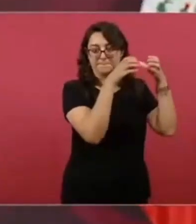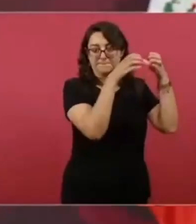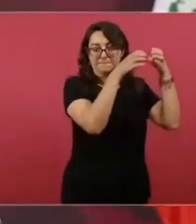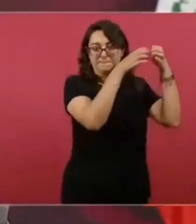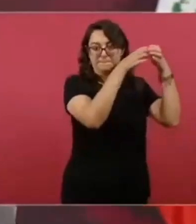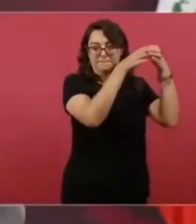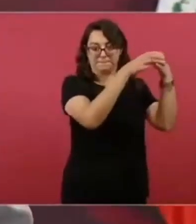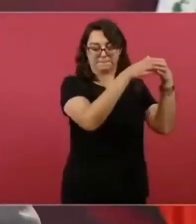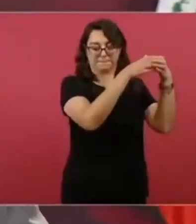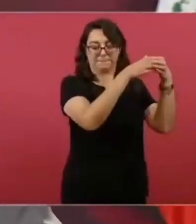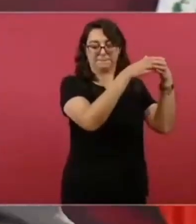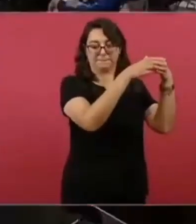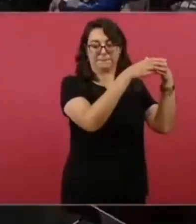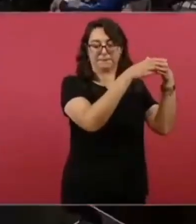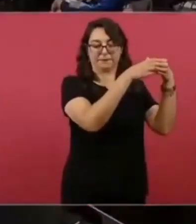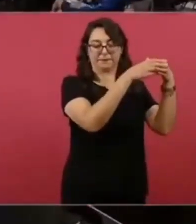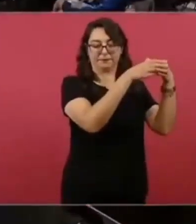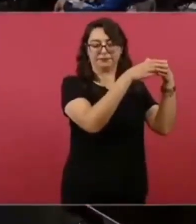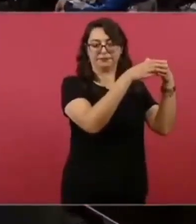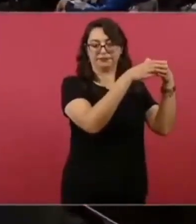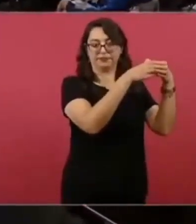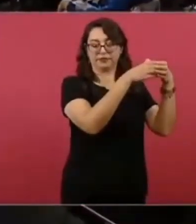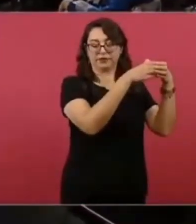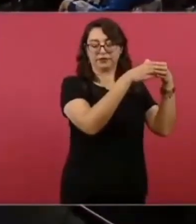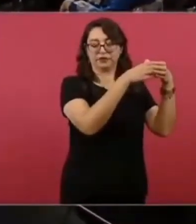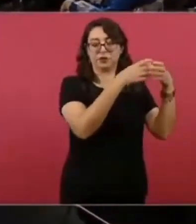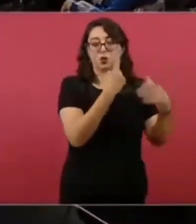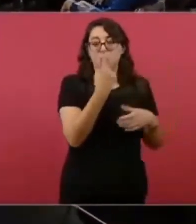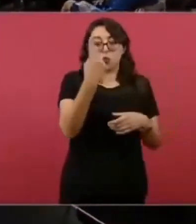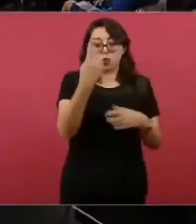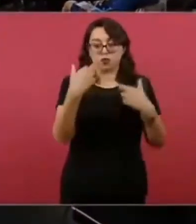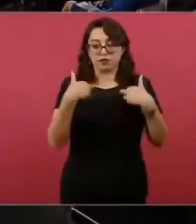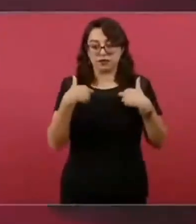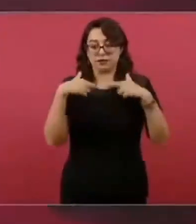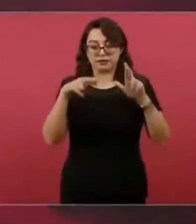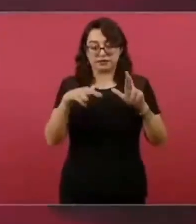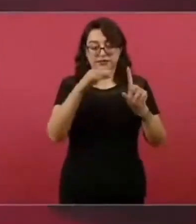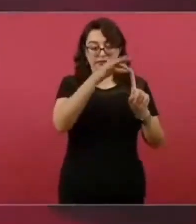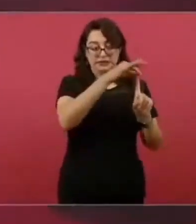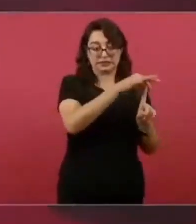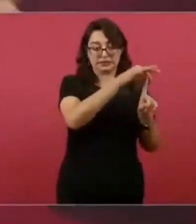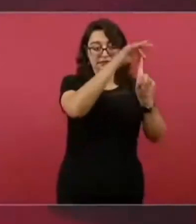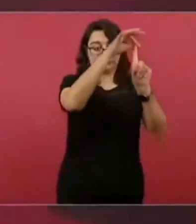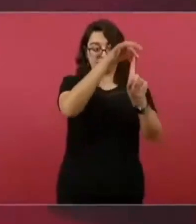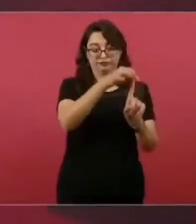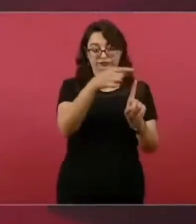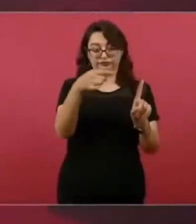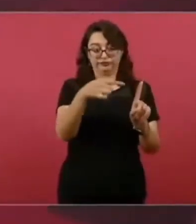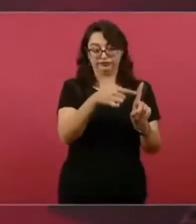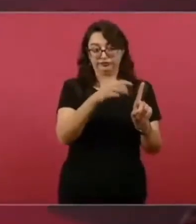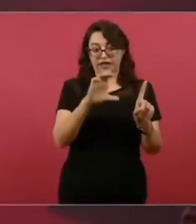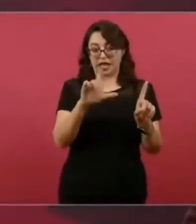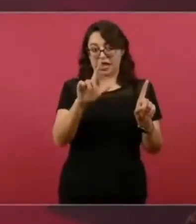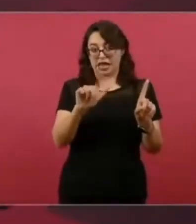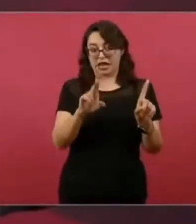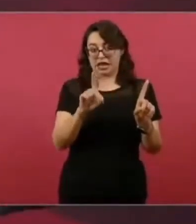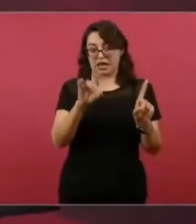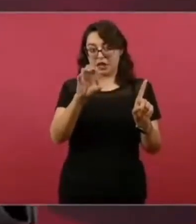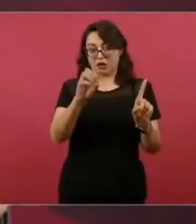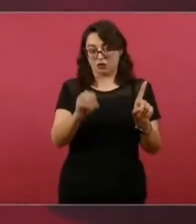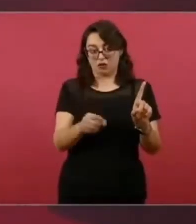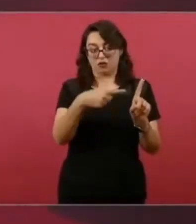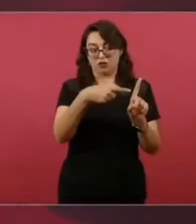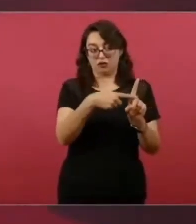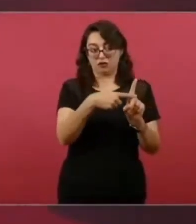poder conservador. Entonces, tienen su gerente y de su gerente dependen, que eso es lo